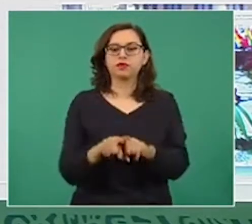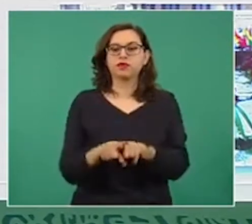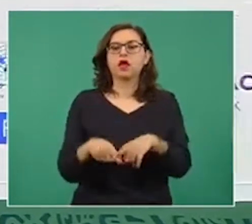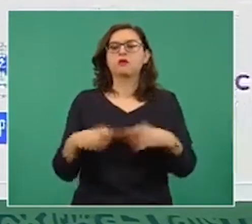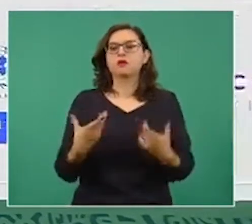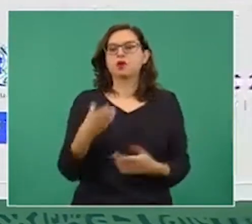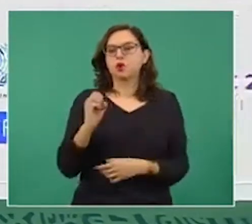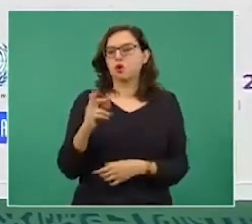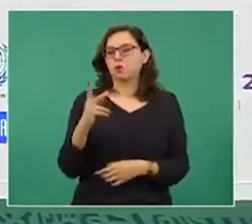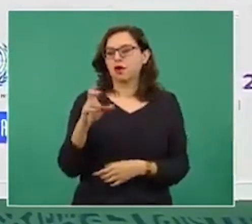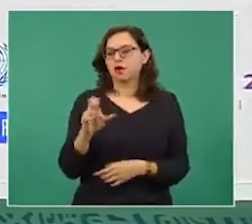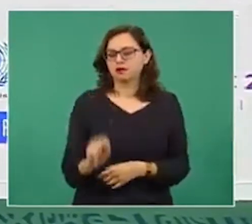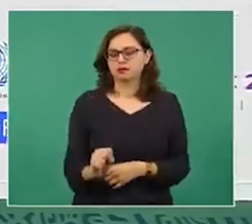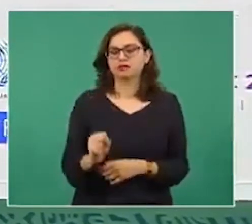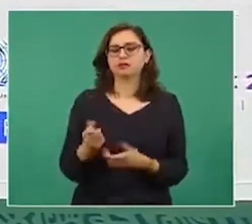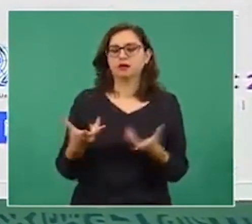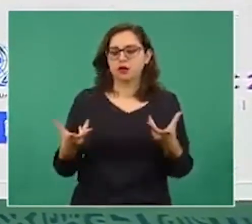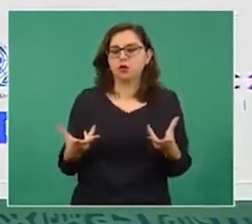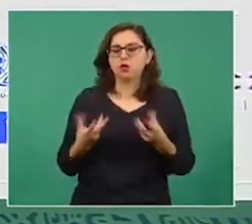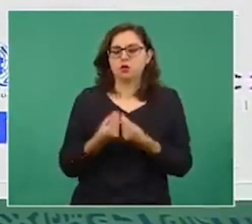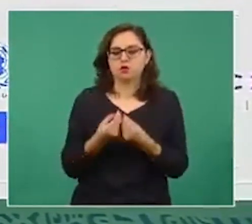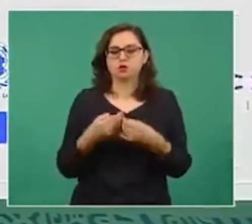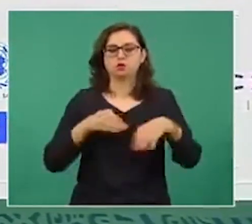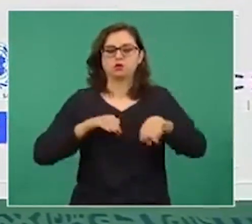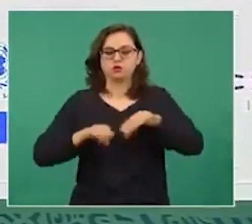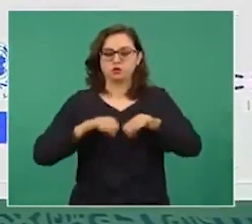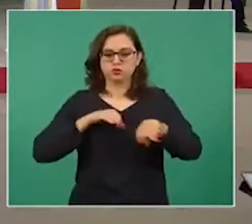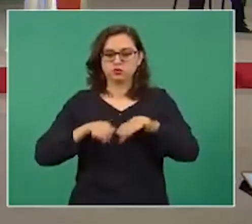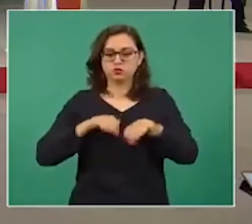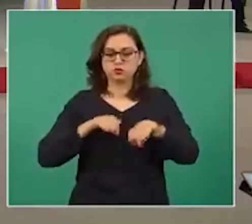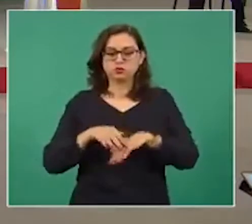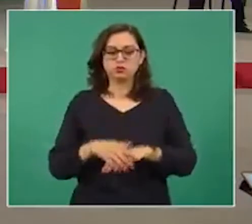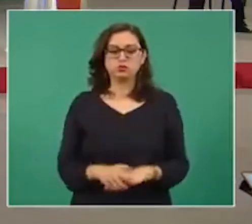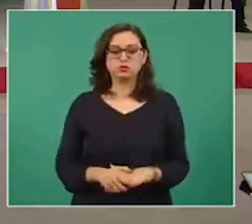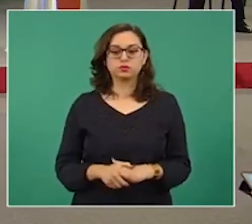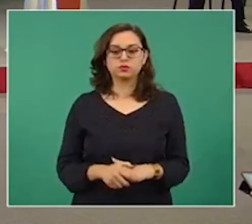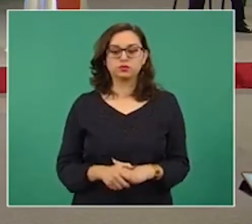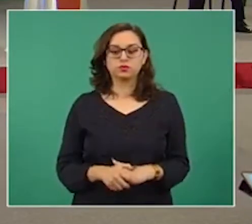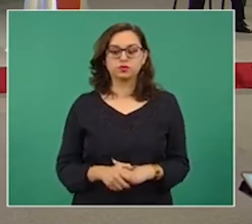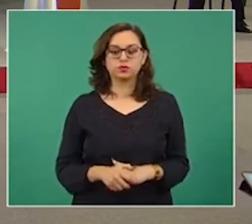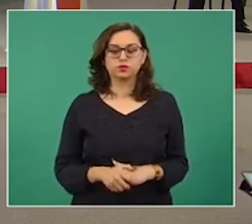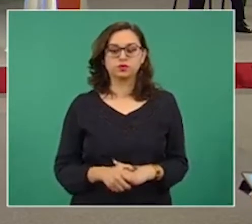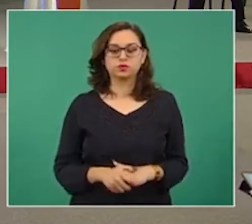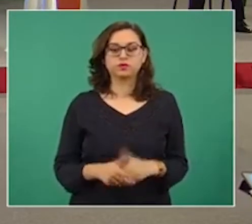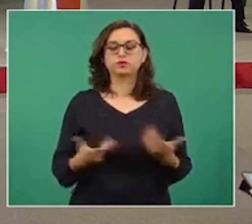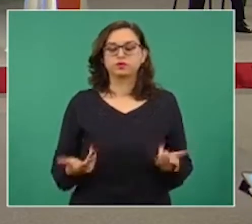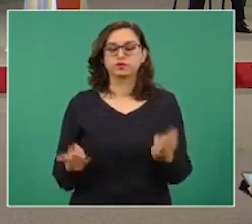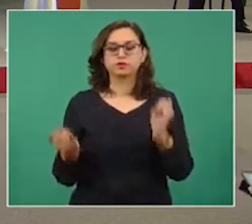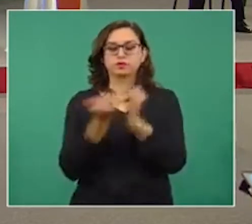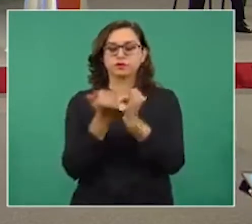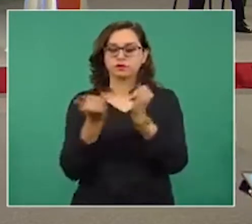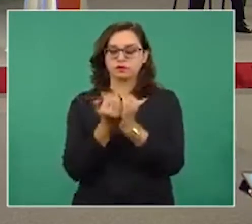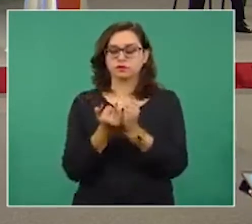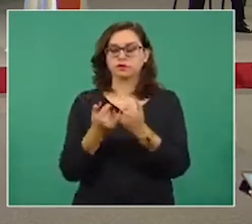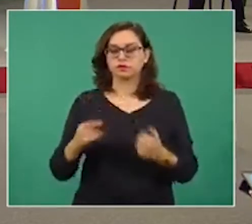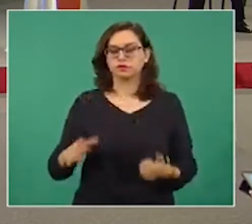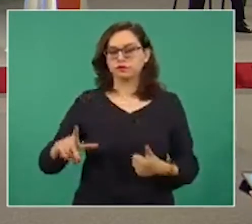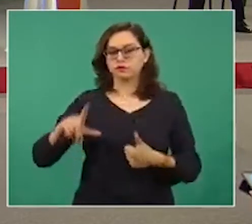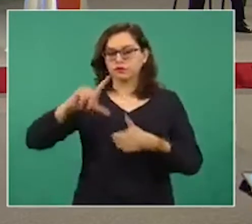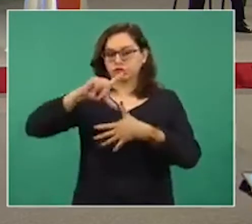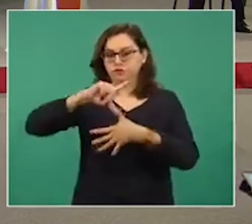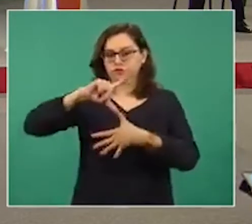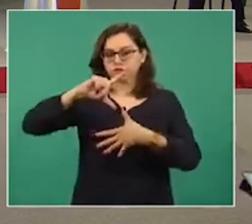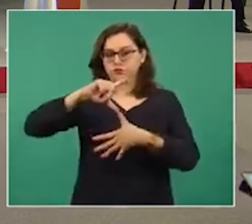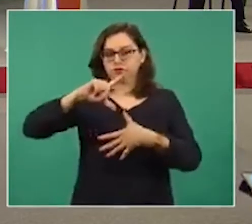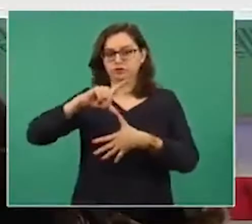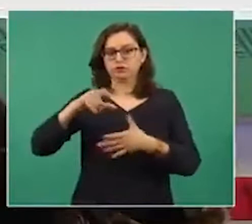Salud. La que sigue, por favor. Se aprobó por unanimidad el Plan Regional de Autosuficiencia Sanitaria. Tiene